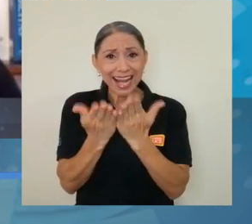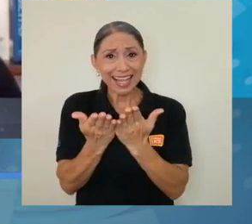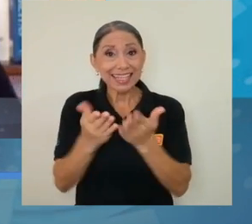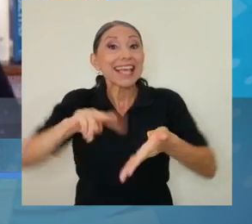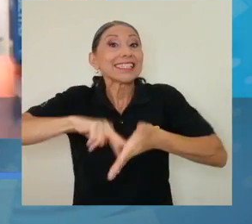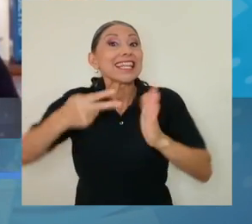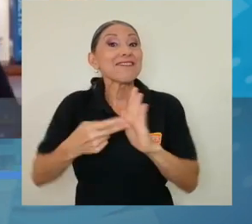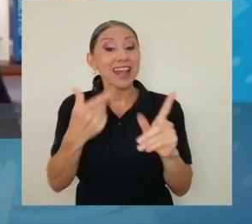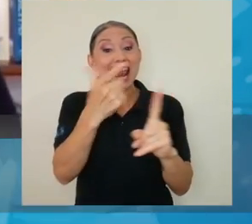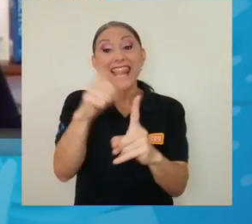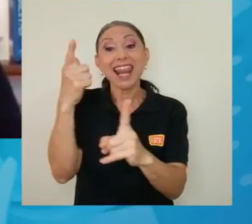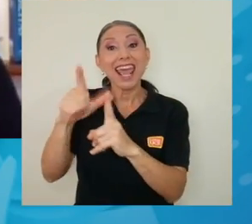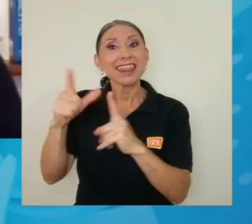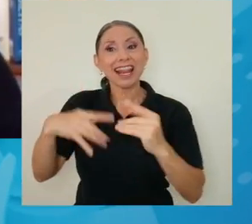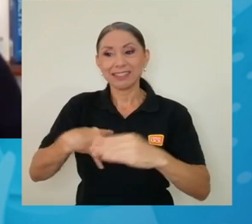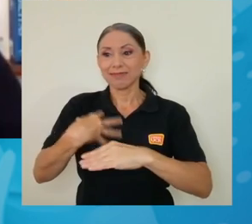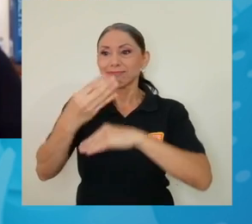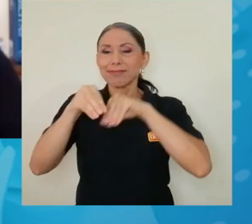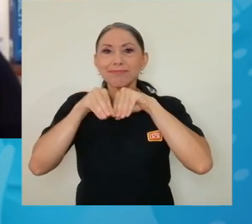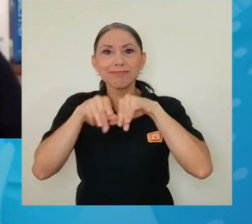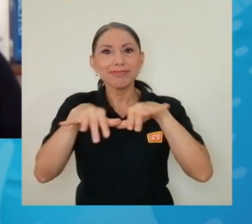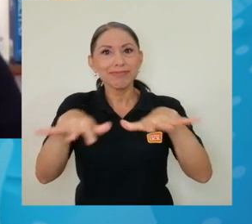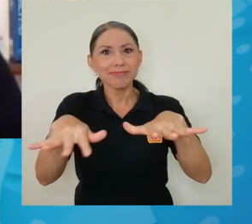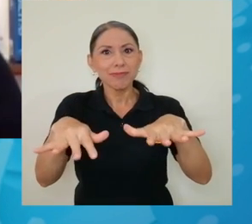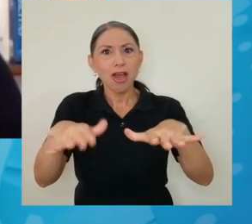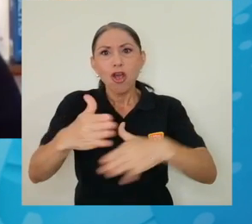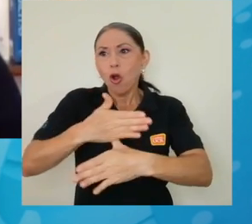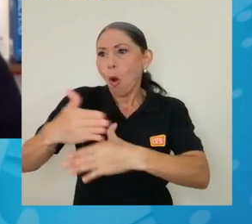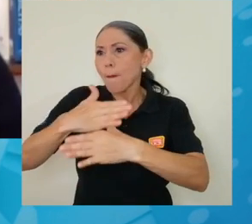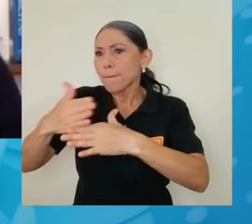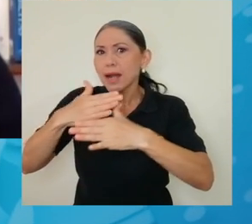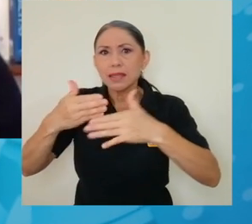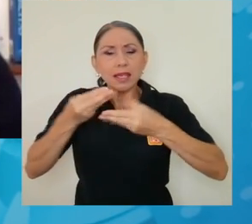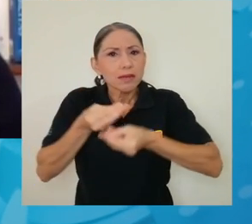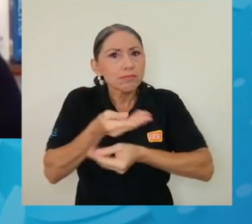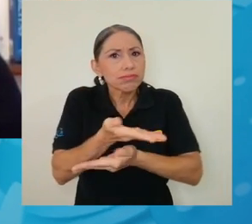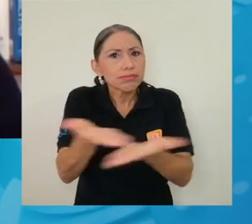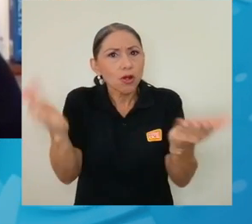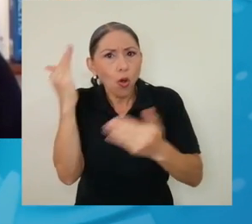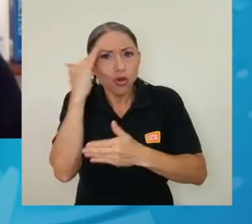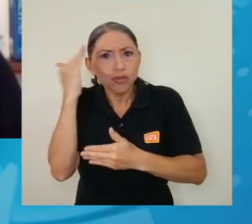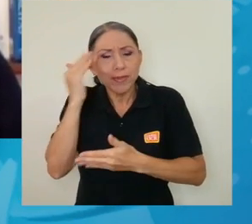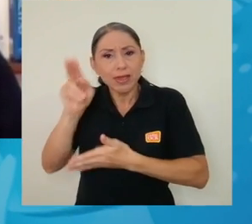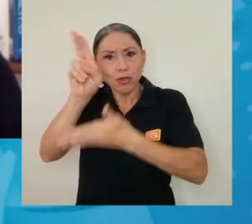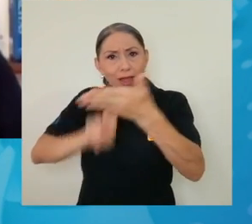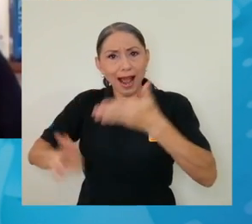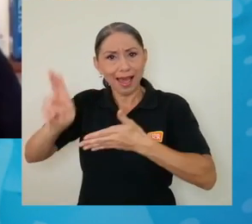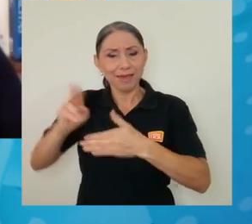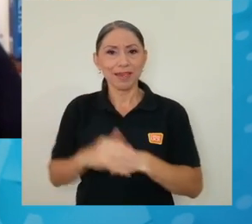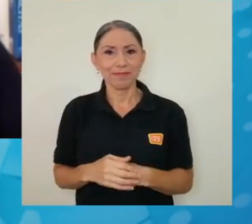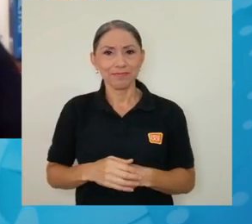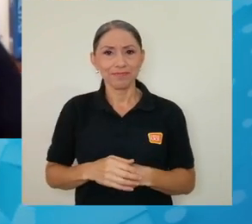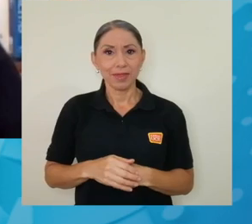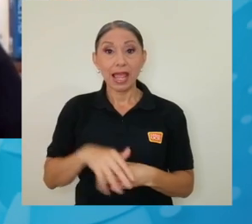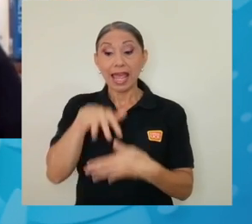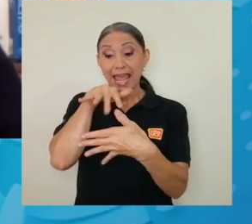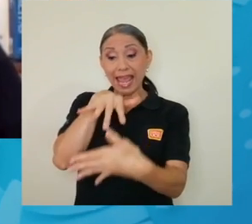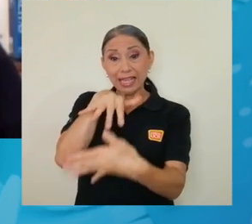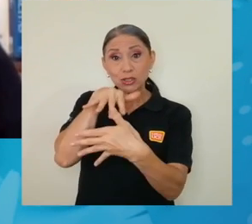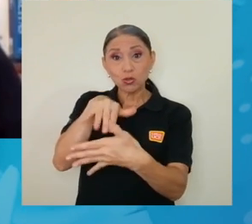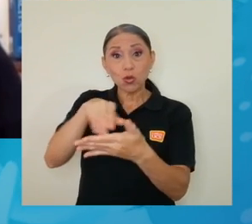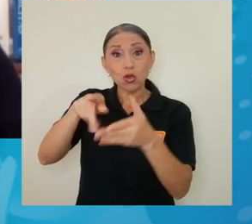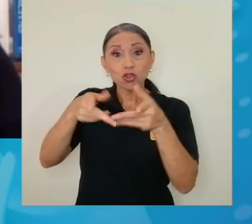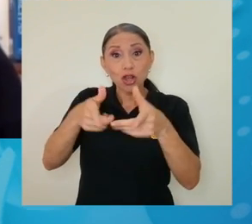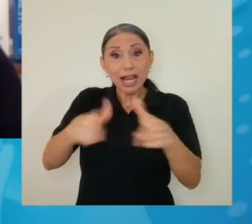sacar a las letras a la calle, compartir de manera llana el conocimiento generado por la academia. Los